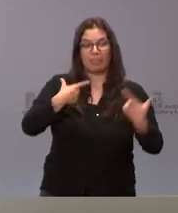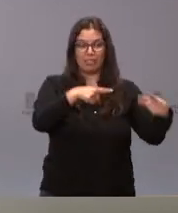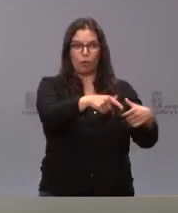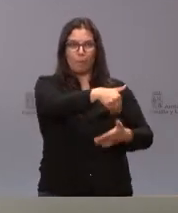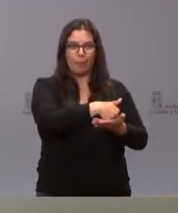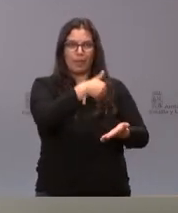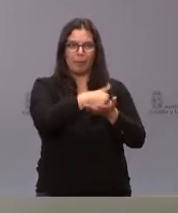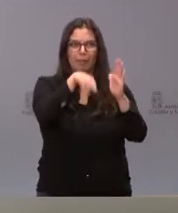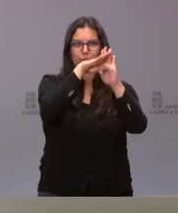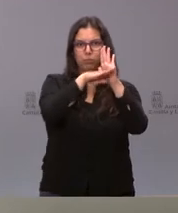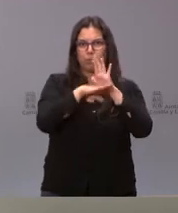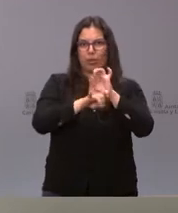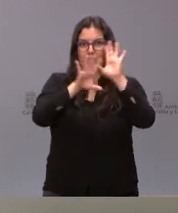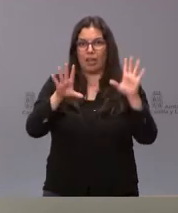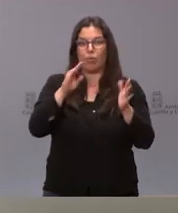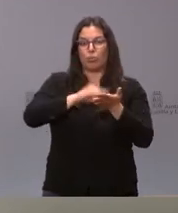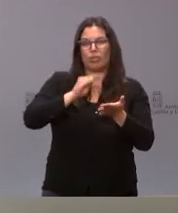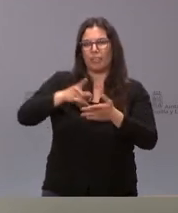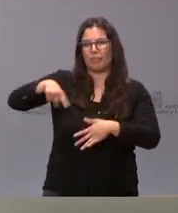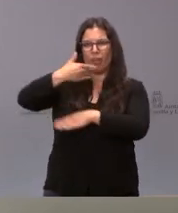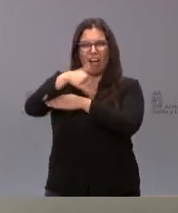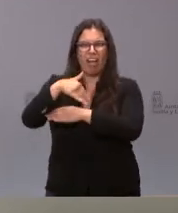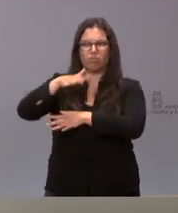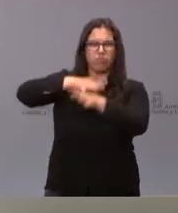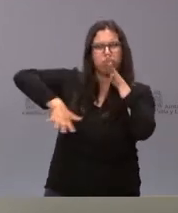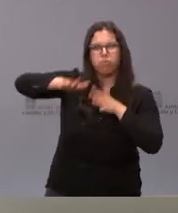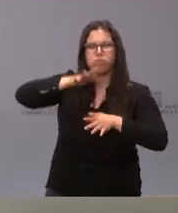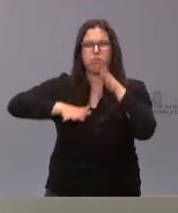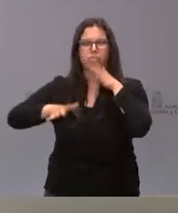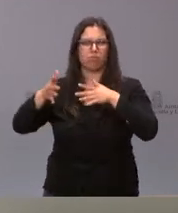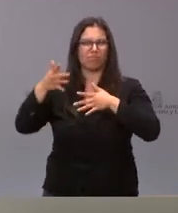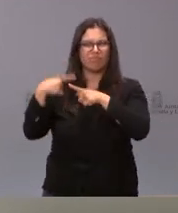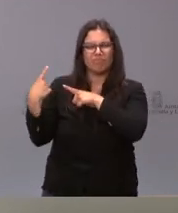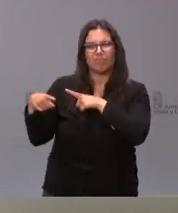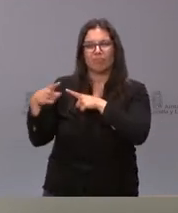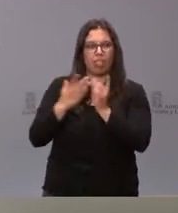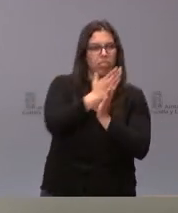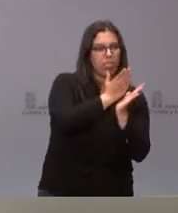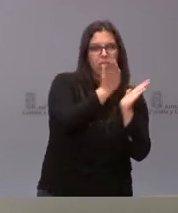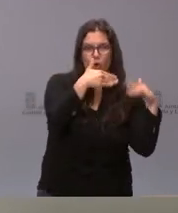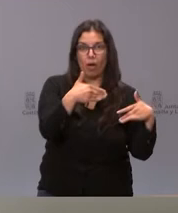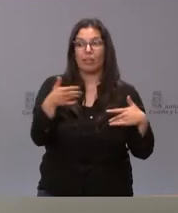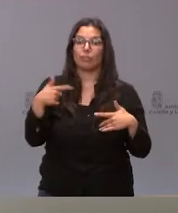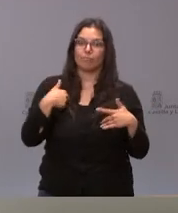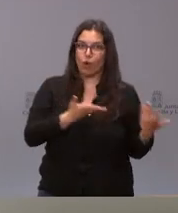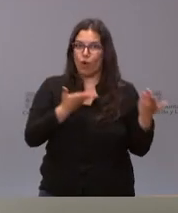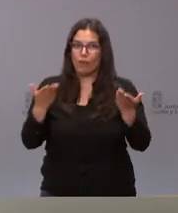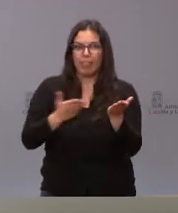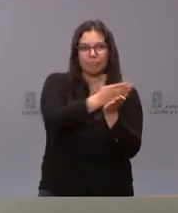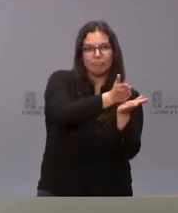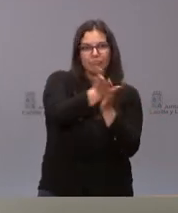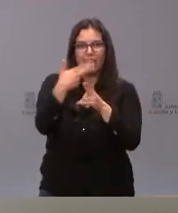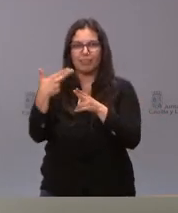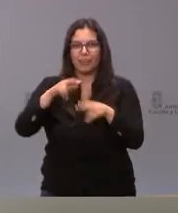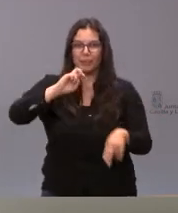y frente a este ocio muchas veces en la calle de consumo de alcohol por parte de estos jóvenes este ocio alternativo lo que permite es desarrollar una